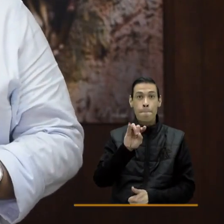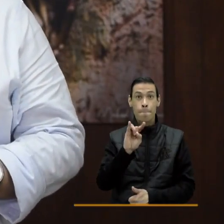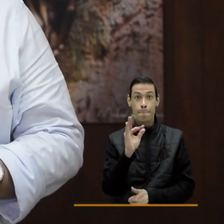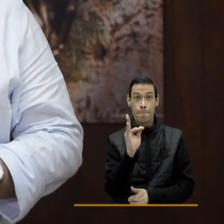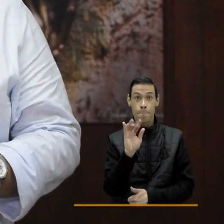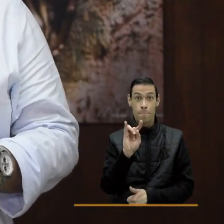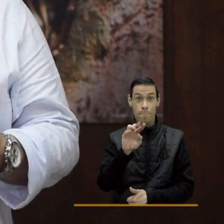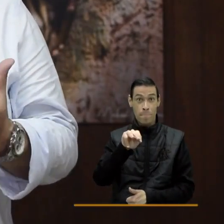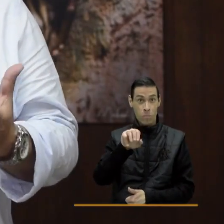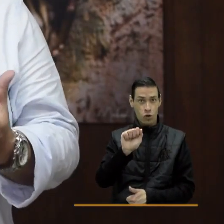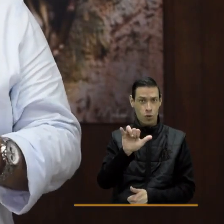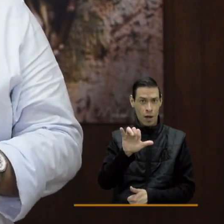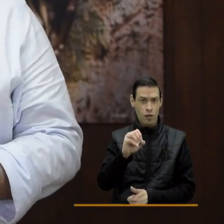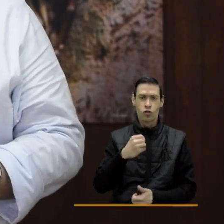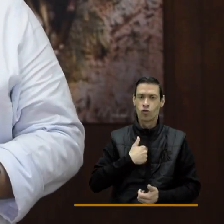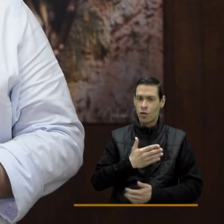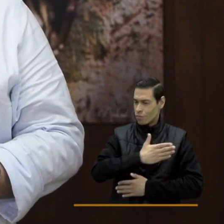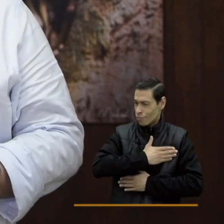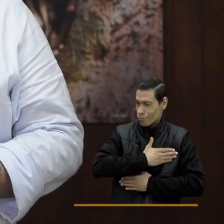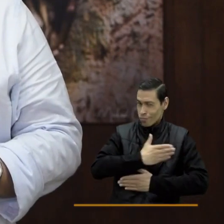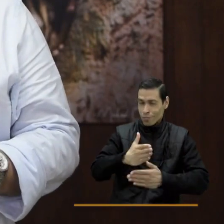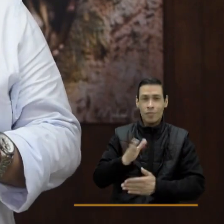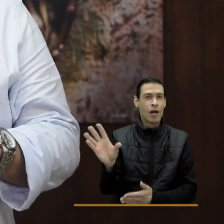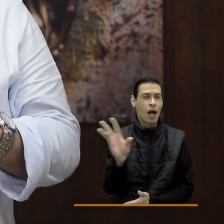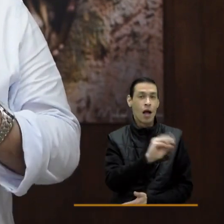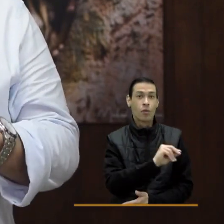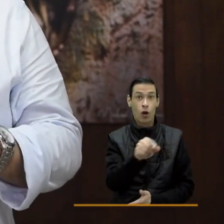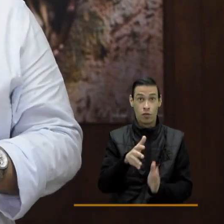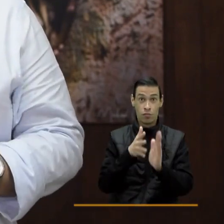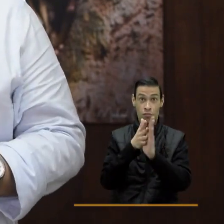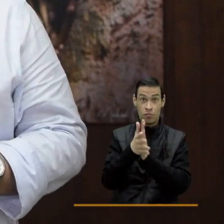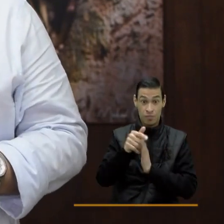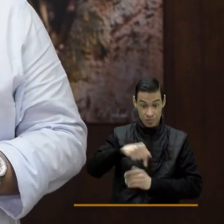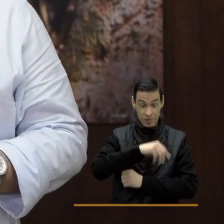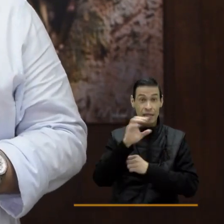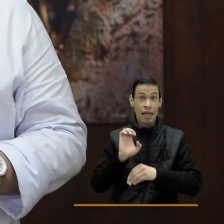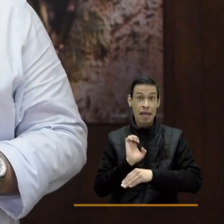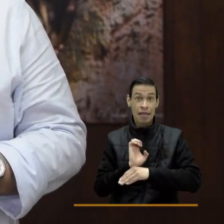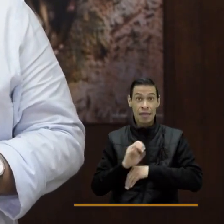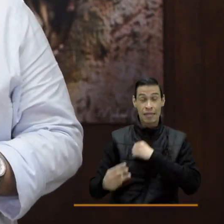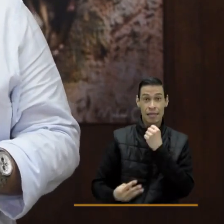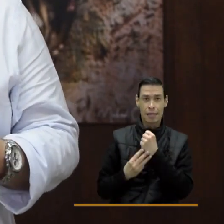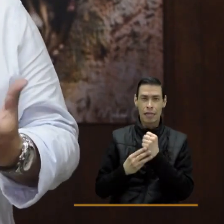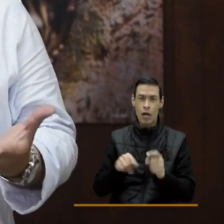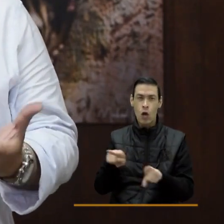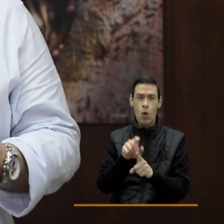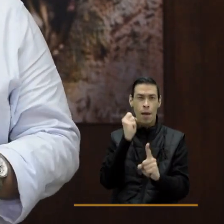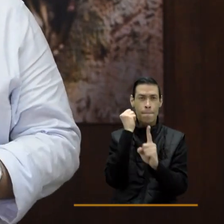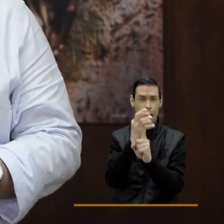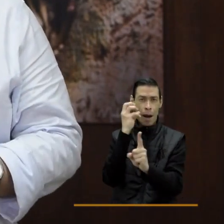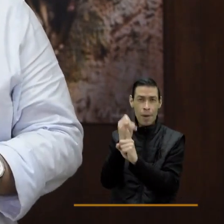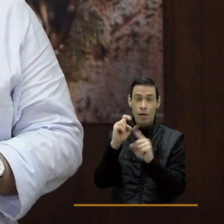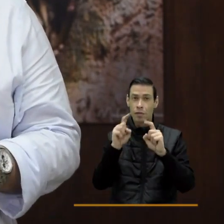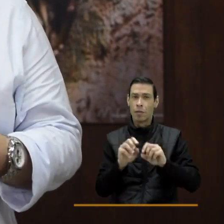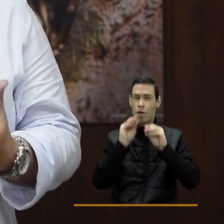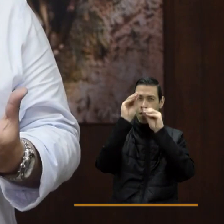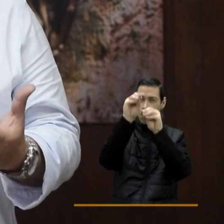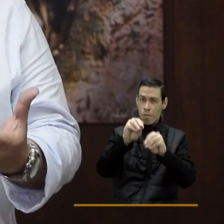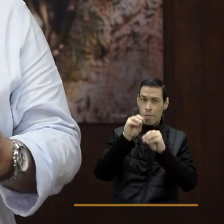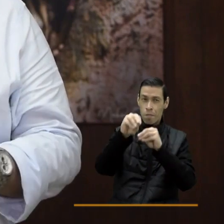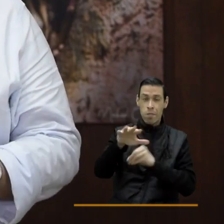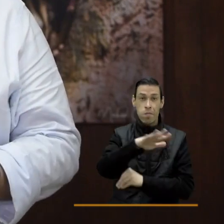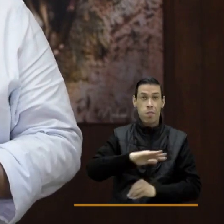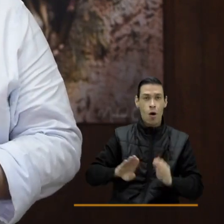y biodiversa, les envío un caluroso saludo para contarles cómo nuestra entidad ha impactado en temas de formación, en el